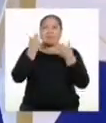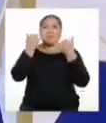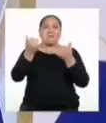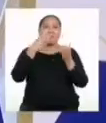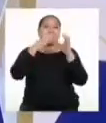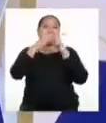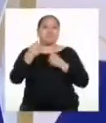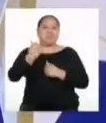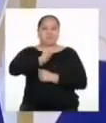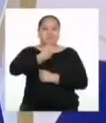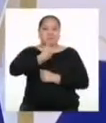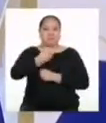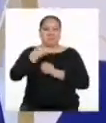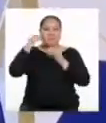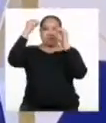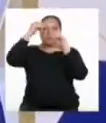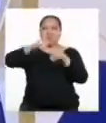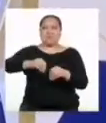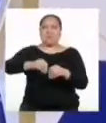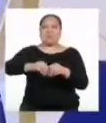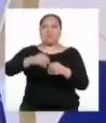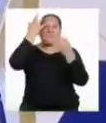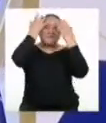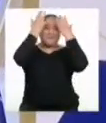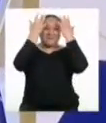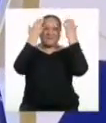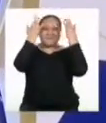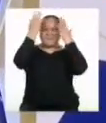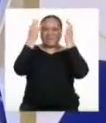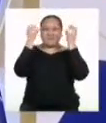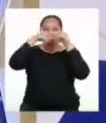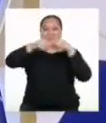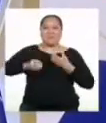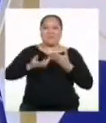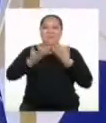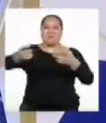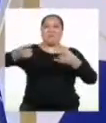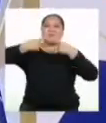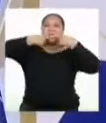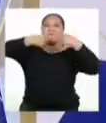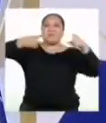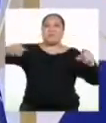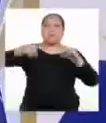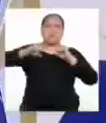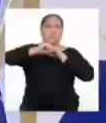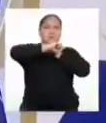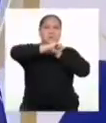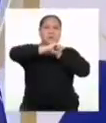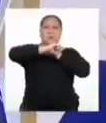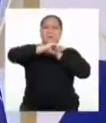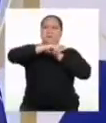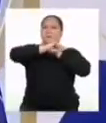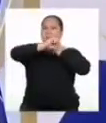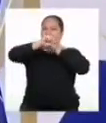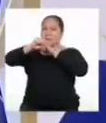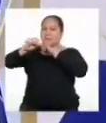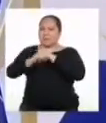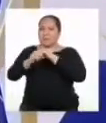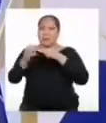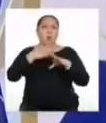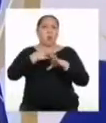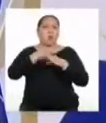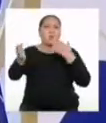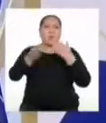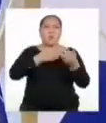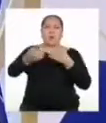mismos tomar la esfera pública con nuestra creatividad para transmitir mensajes contra cualquier forma de violencia que nos impida